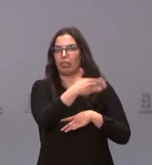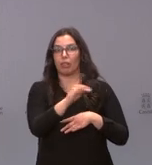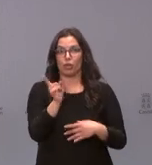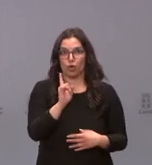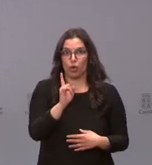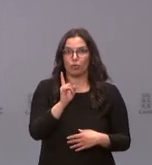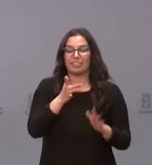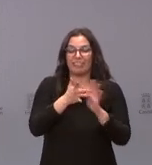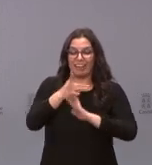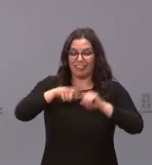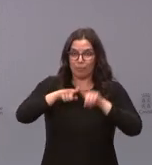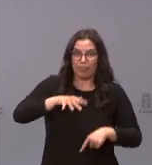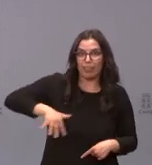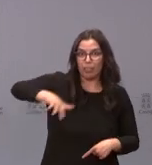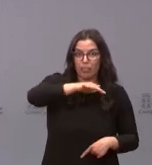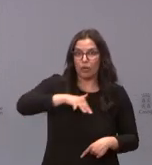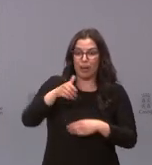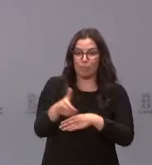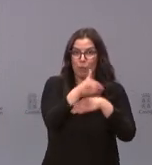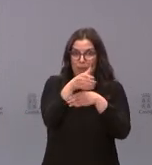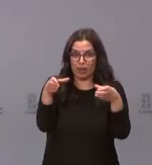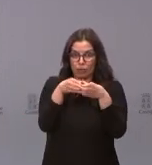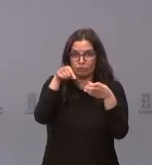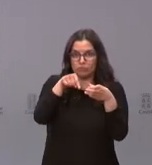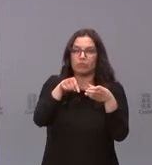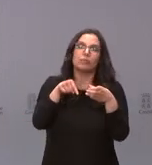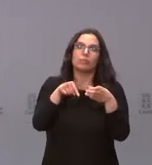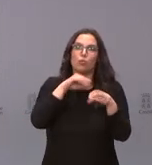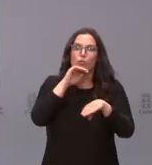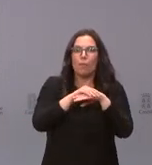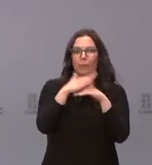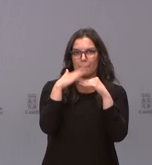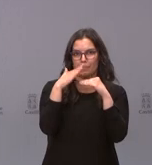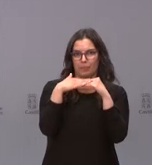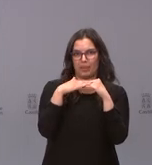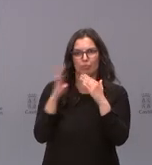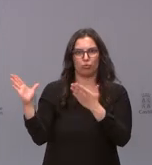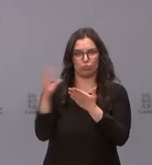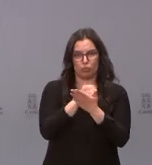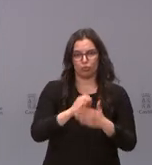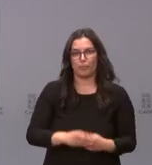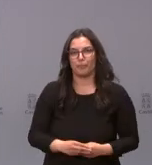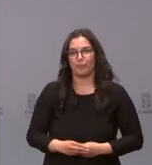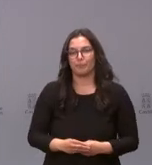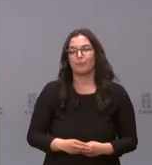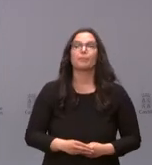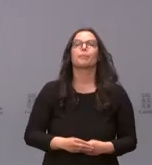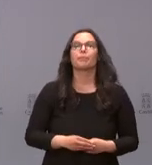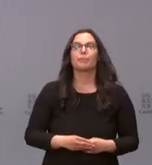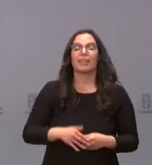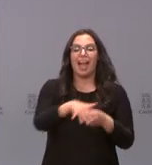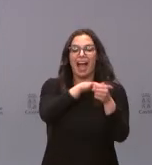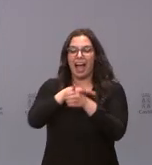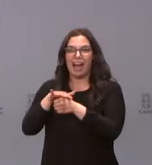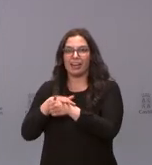arquitectura de los parques en la provincia cumplan con los requerimientos mínimos del plan. ¿Cómo se ha determinado el área geográfica? Pues